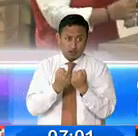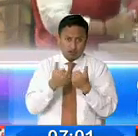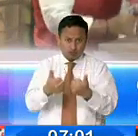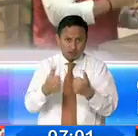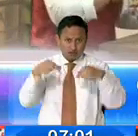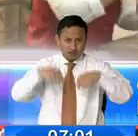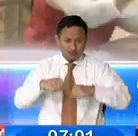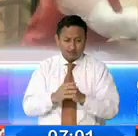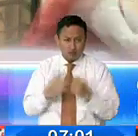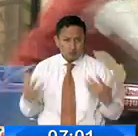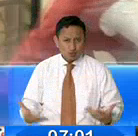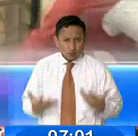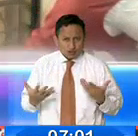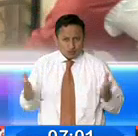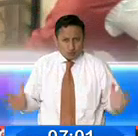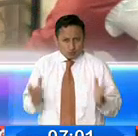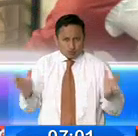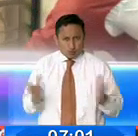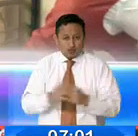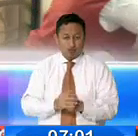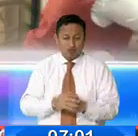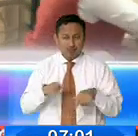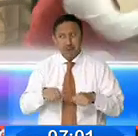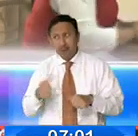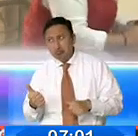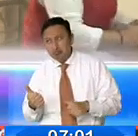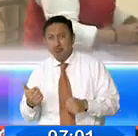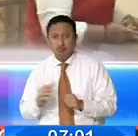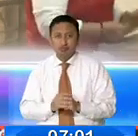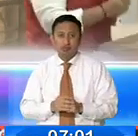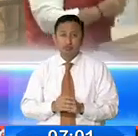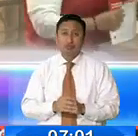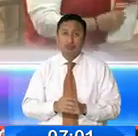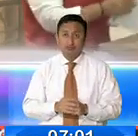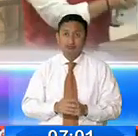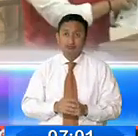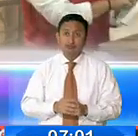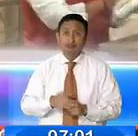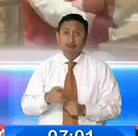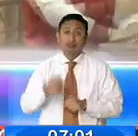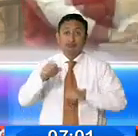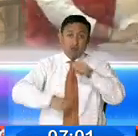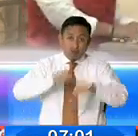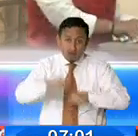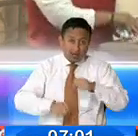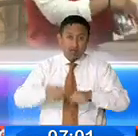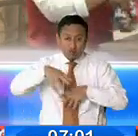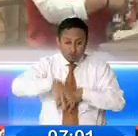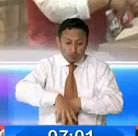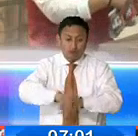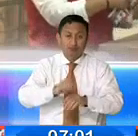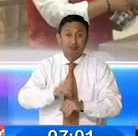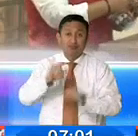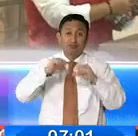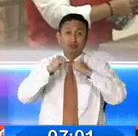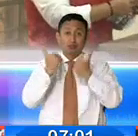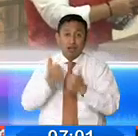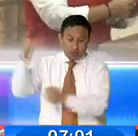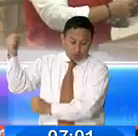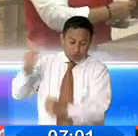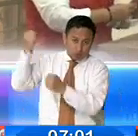incursionar con energía en ese tema. Estamos buscando alternativas, además de las caravanas, las cicliadas, vamos a barrer la asamblea,